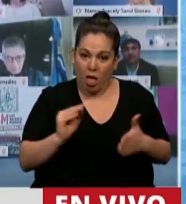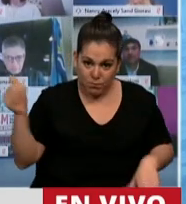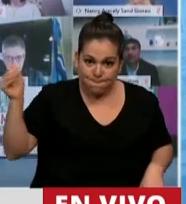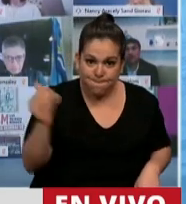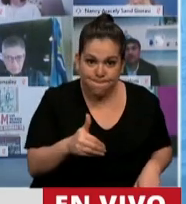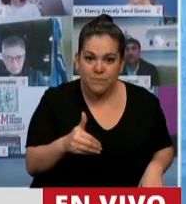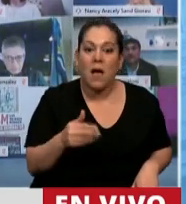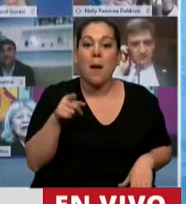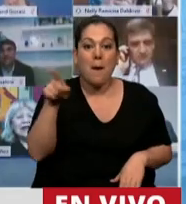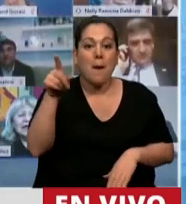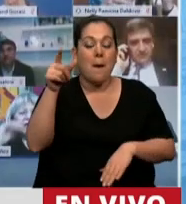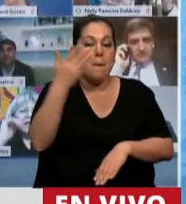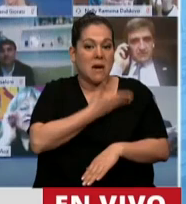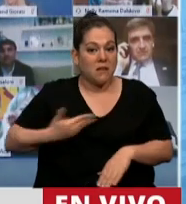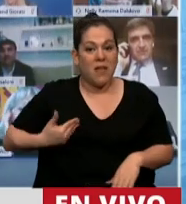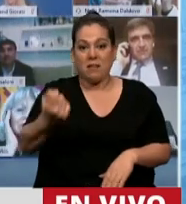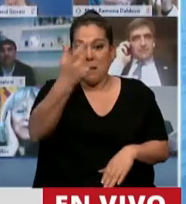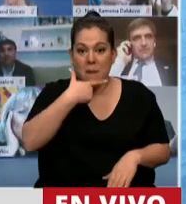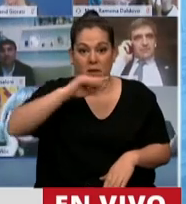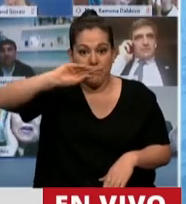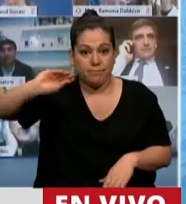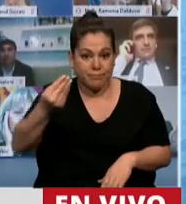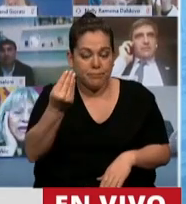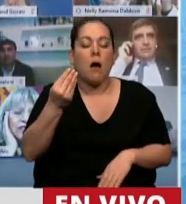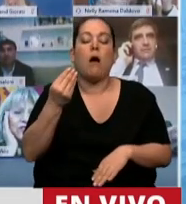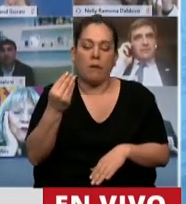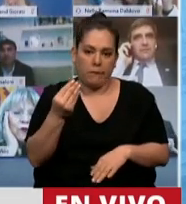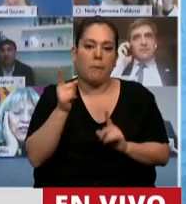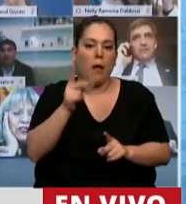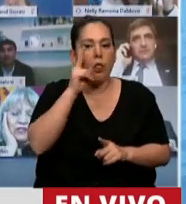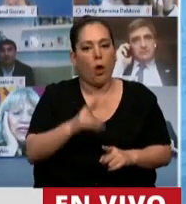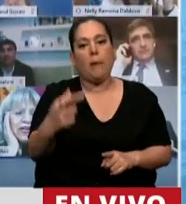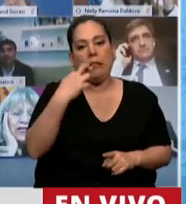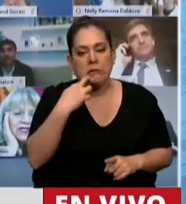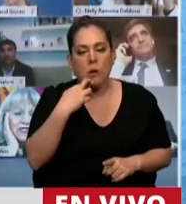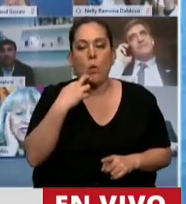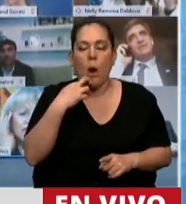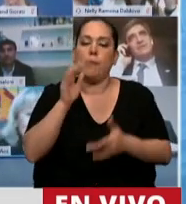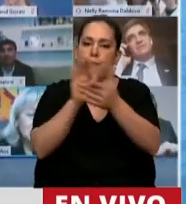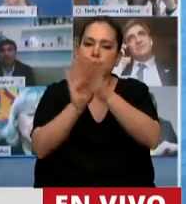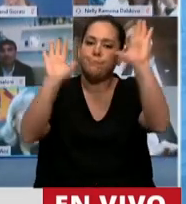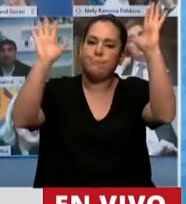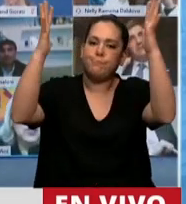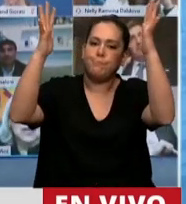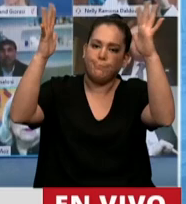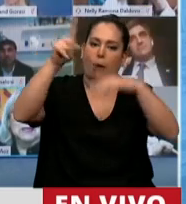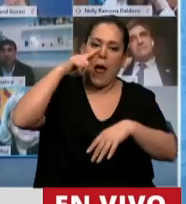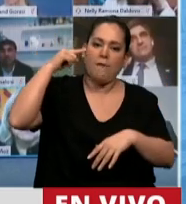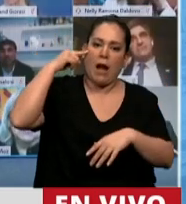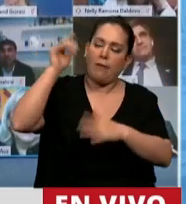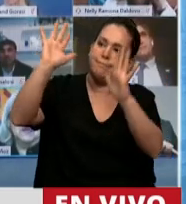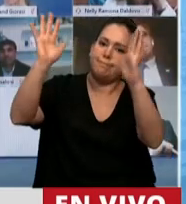cuando al Presidente Macri le tocó perder, vinimos el 10 de diciembre del 2019 y aplaudimos al Presidente Fernández